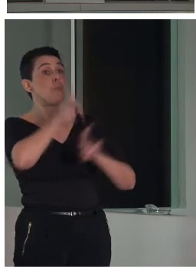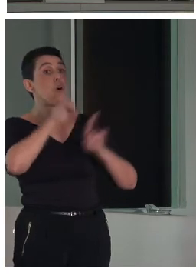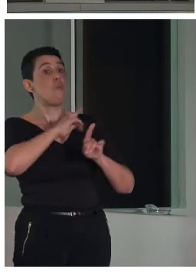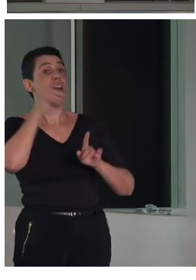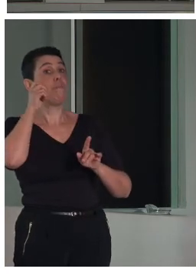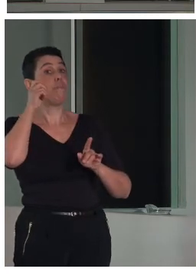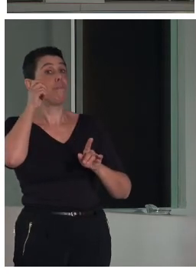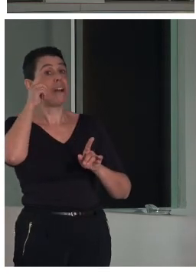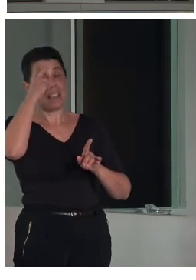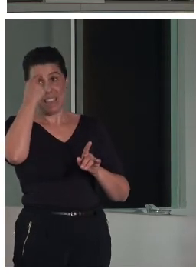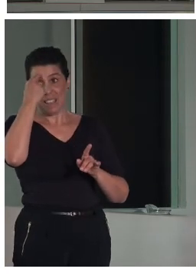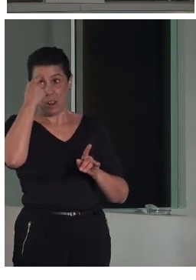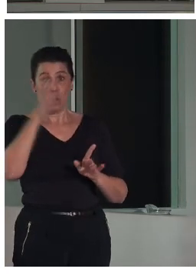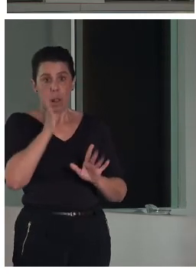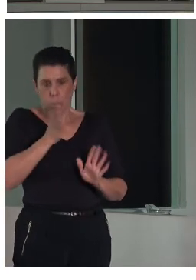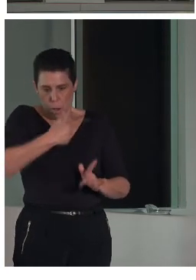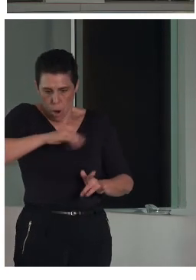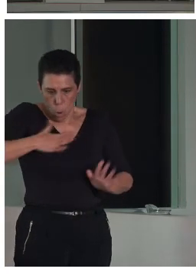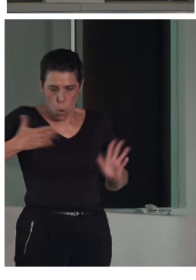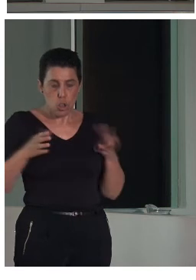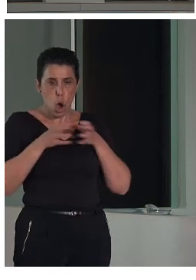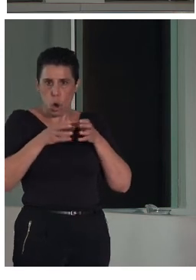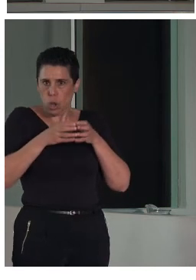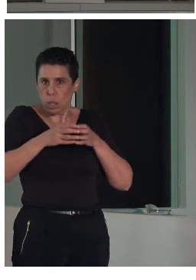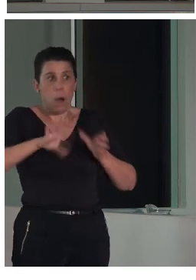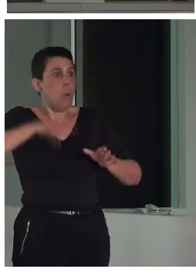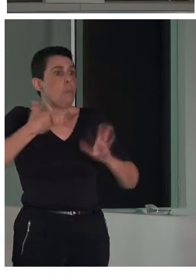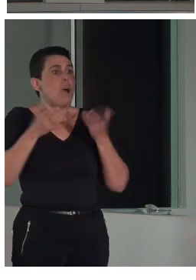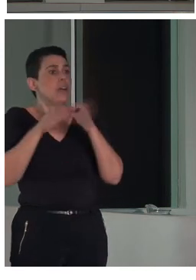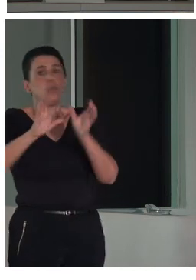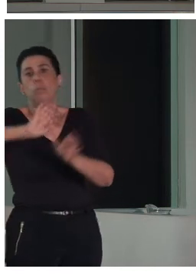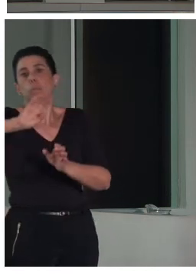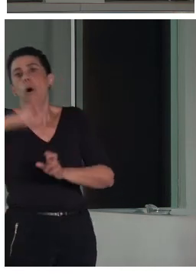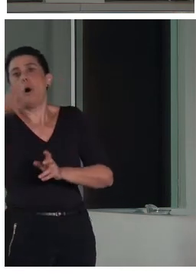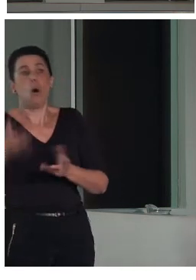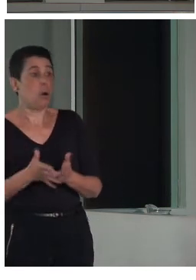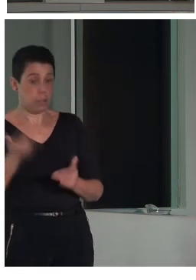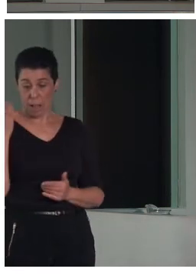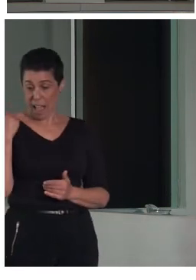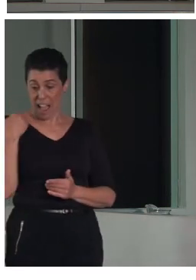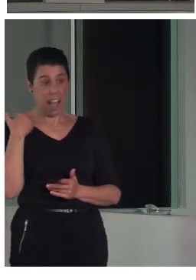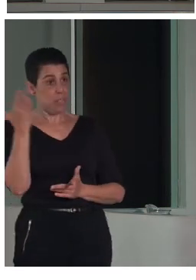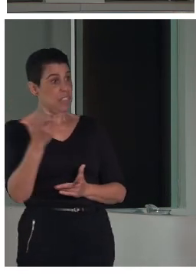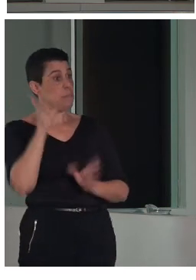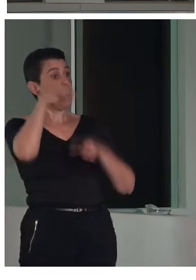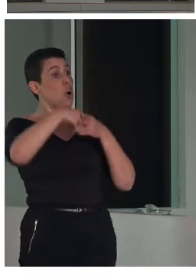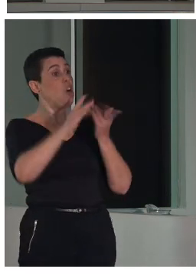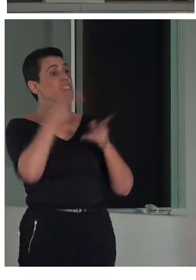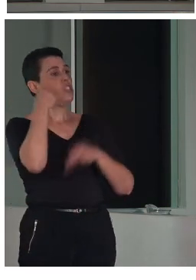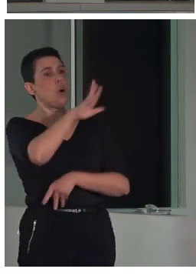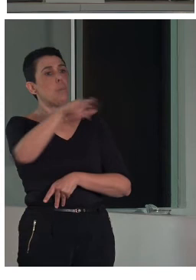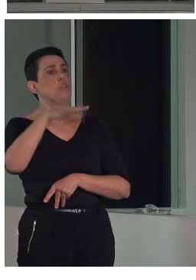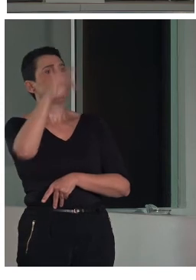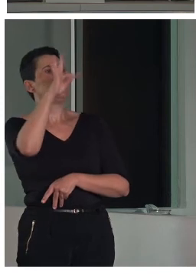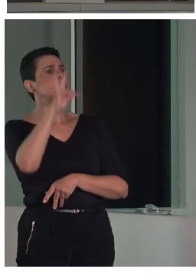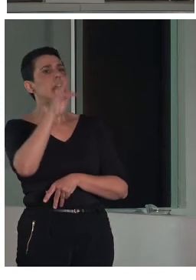insisto es el colectivo con el que trabajamos pero se podrían trabajar también con otros grupos de hecho por ejemplo recientemente en el museo Thyssen se ha publicado una guía